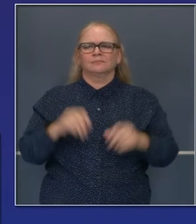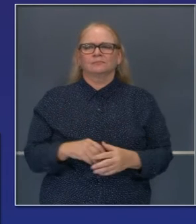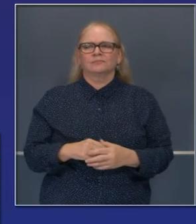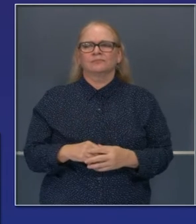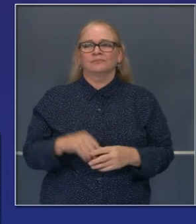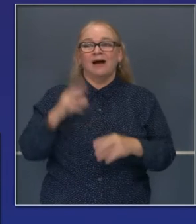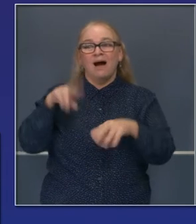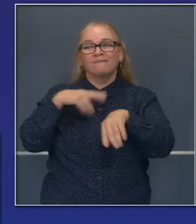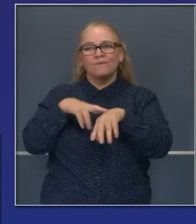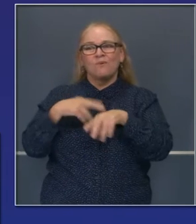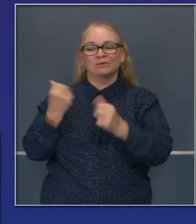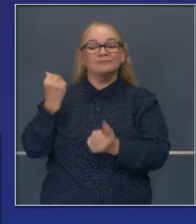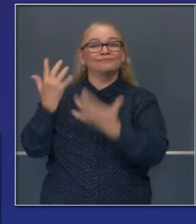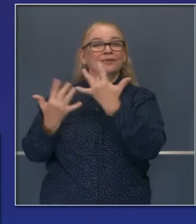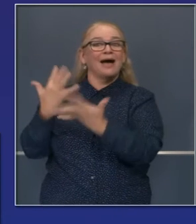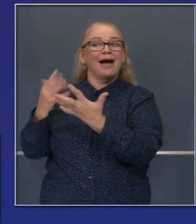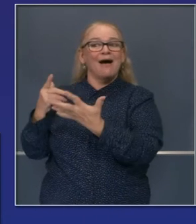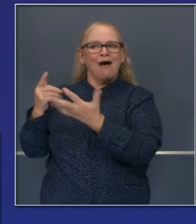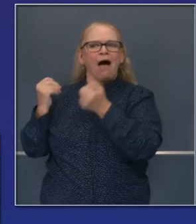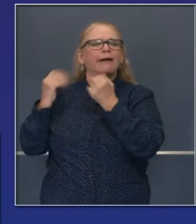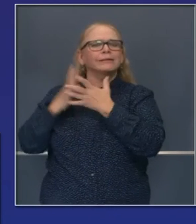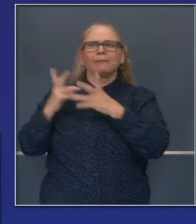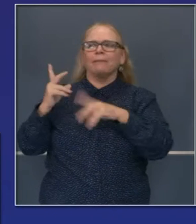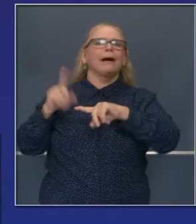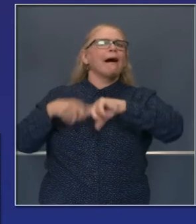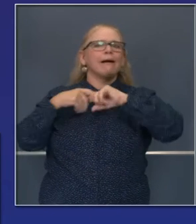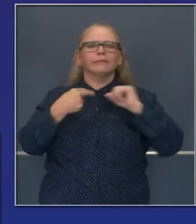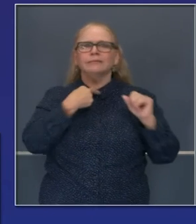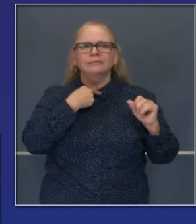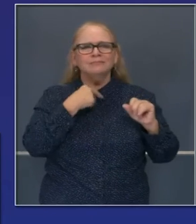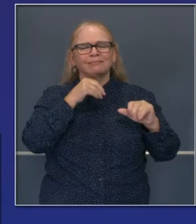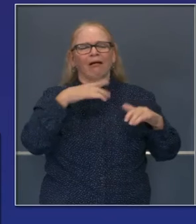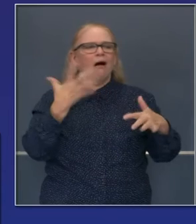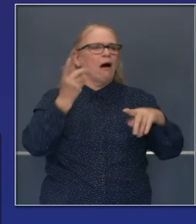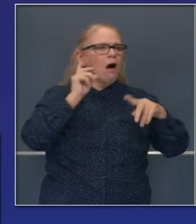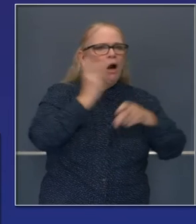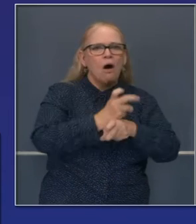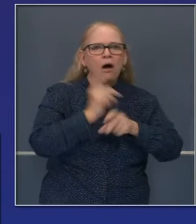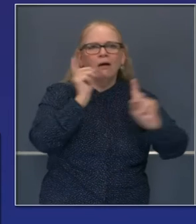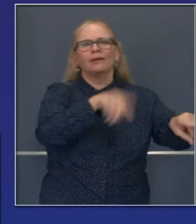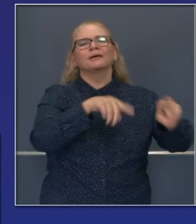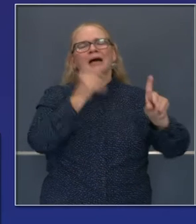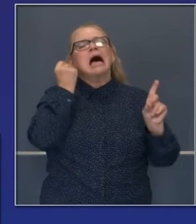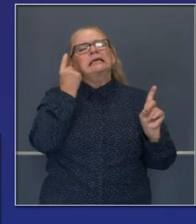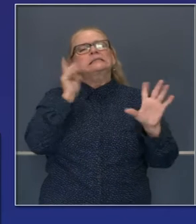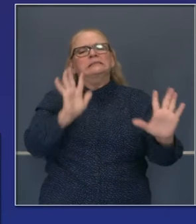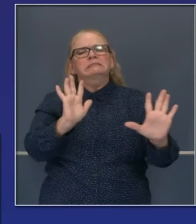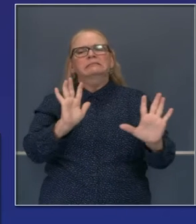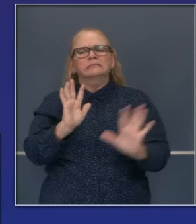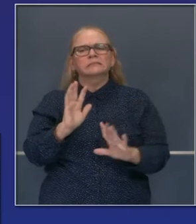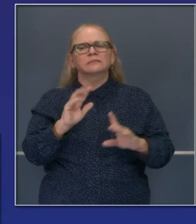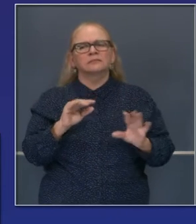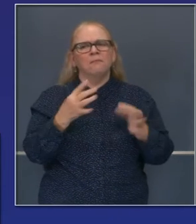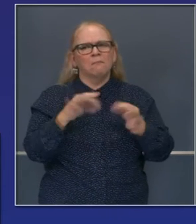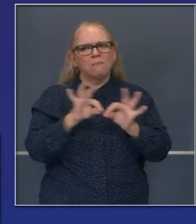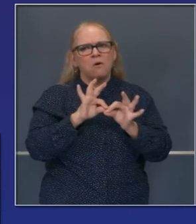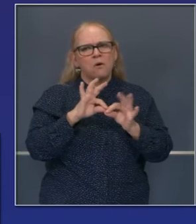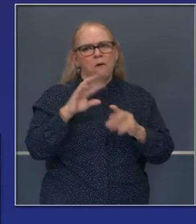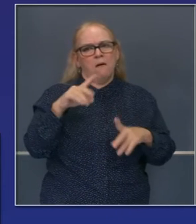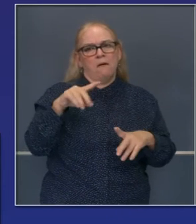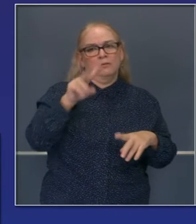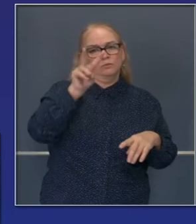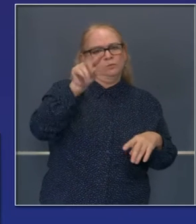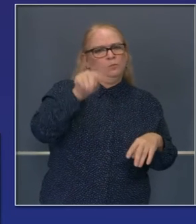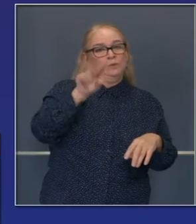los incendios también en las últimas seis semanas. Así que hay más pruebas. Índice de positividad que se mantiene algo